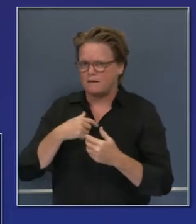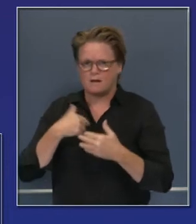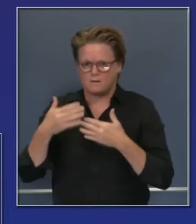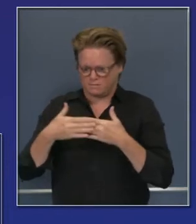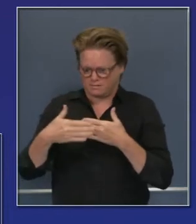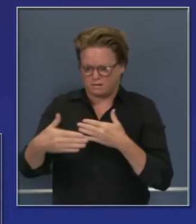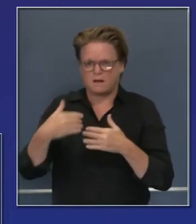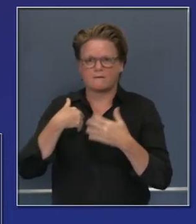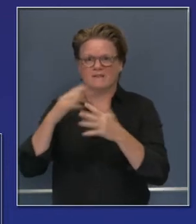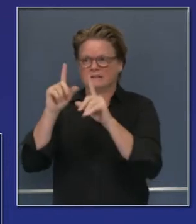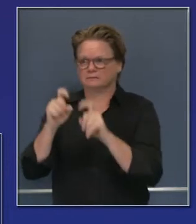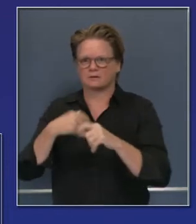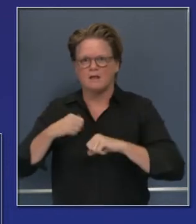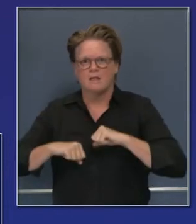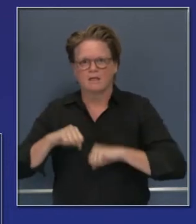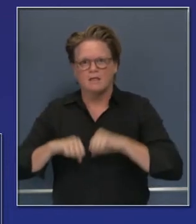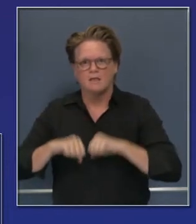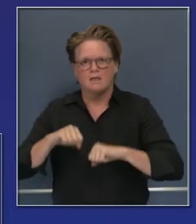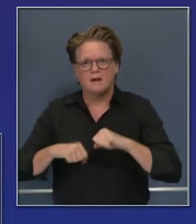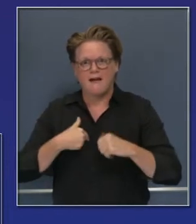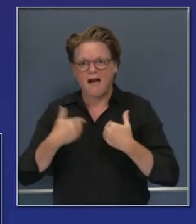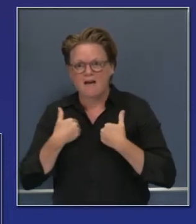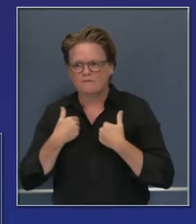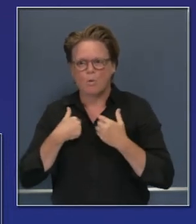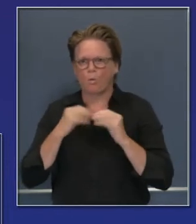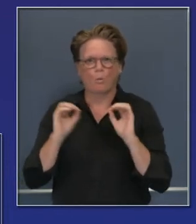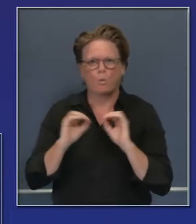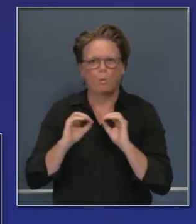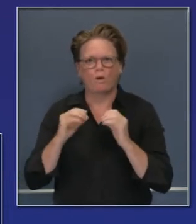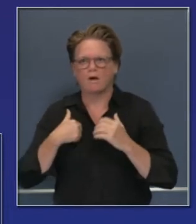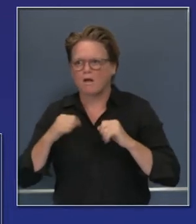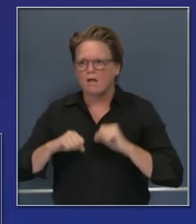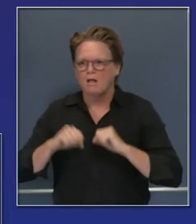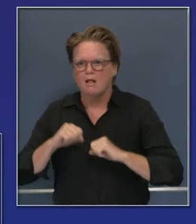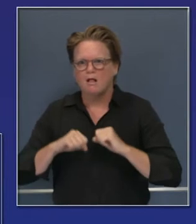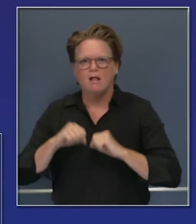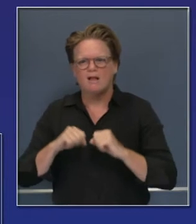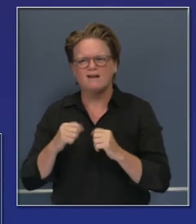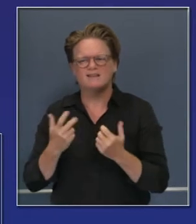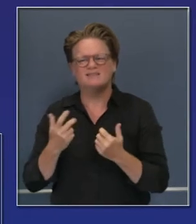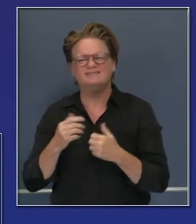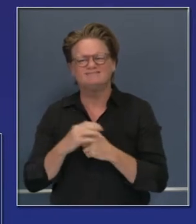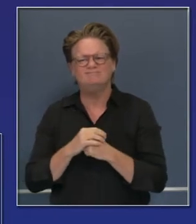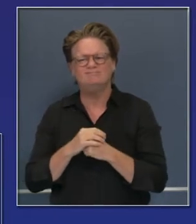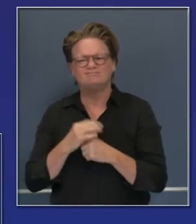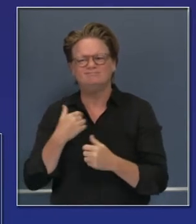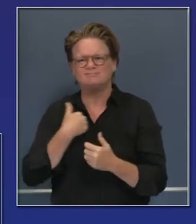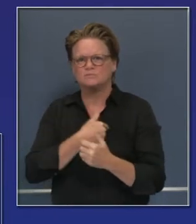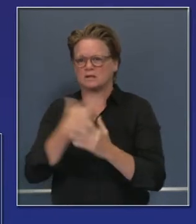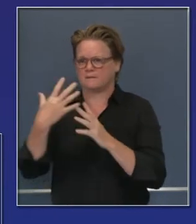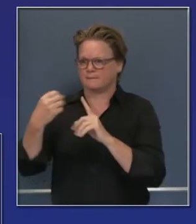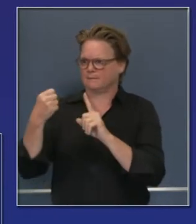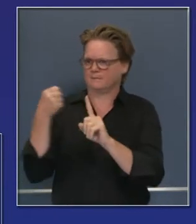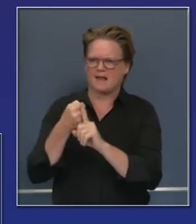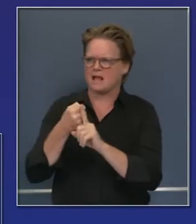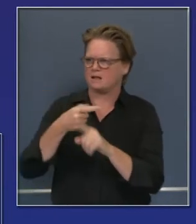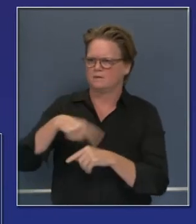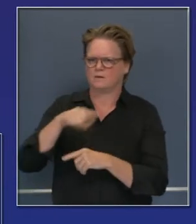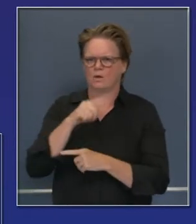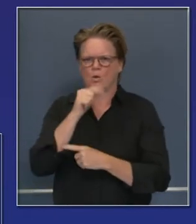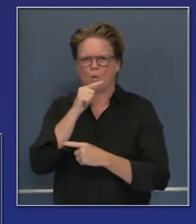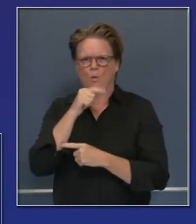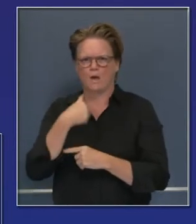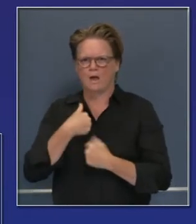enfermedad y de poder hacer el tipo de trabajo que hay que hacer para hacer el trazado de contactos y el